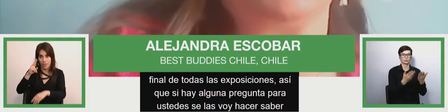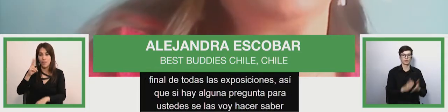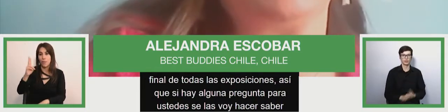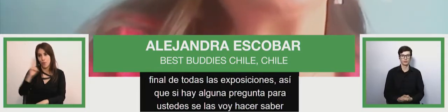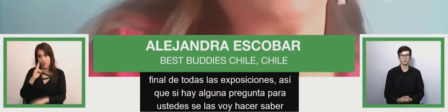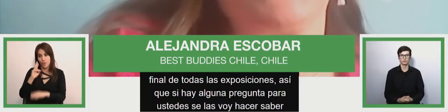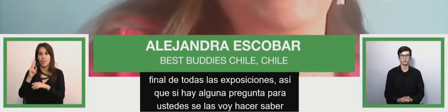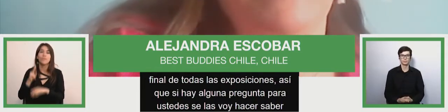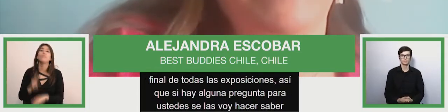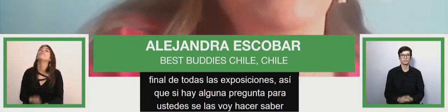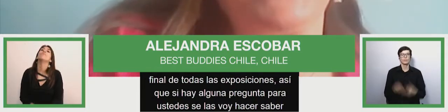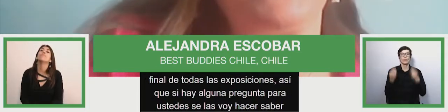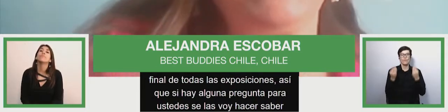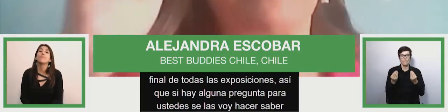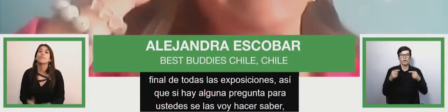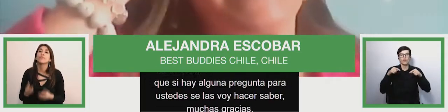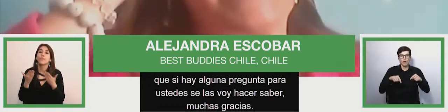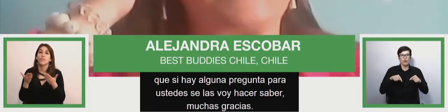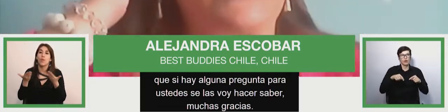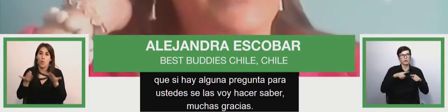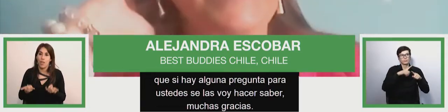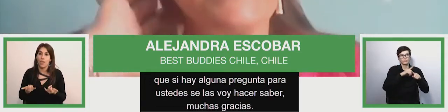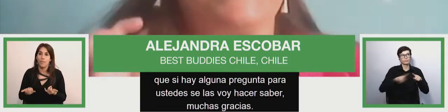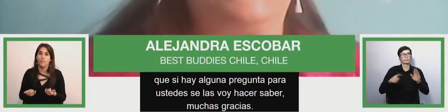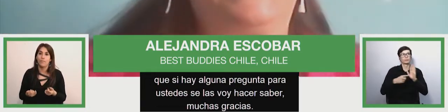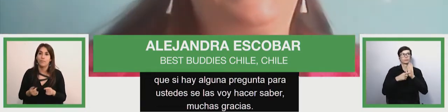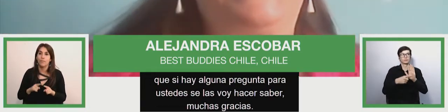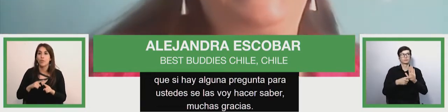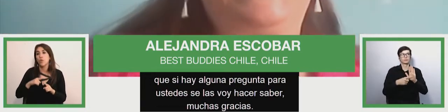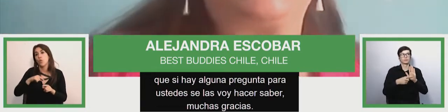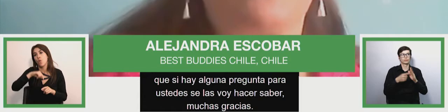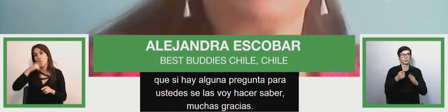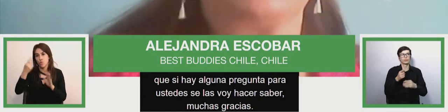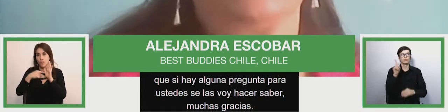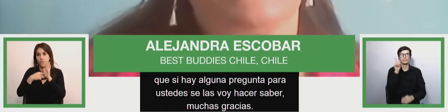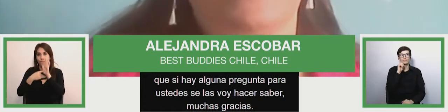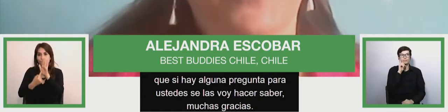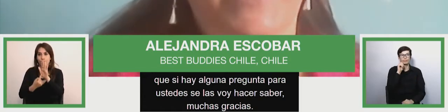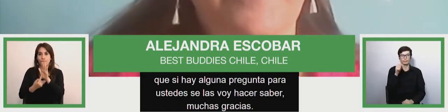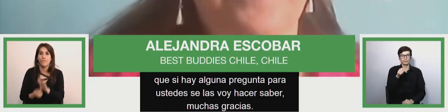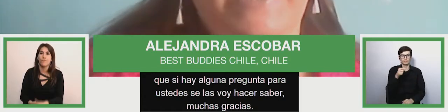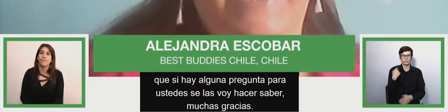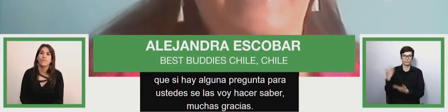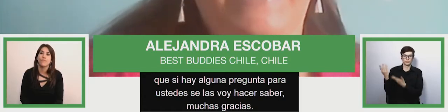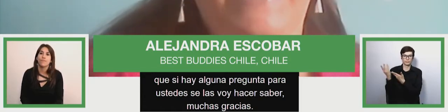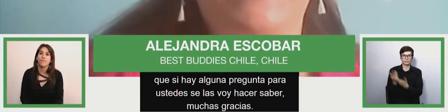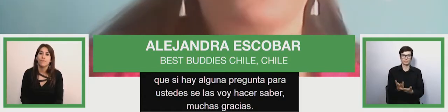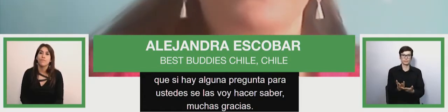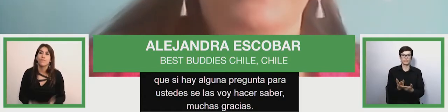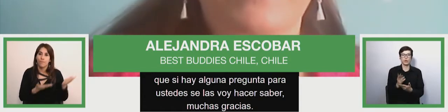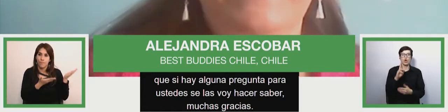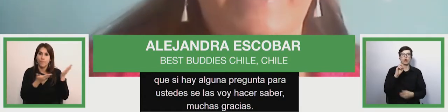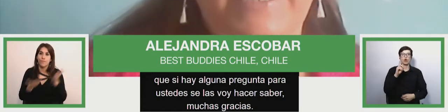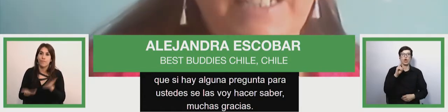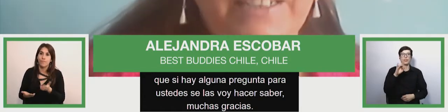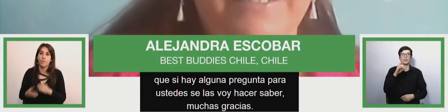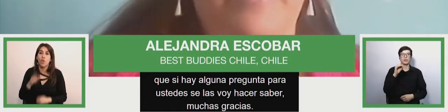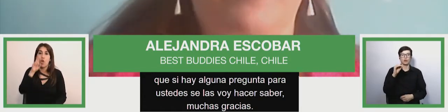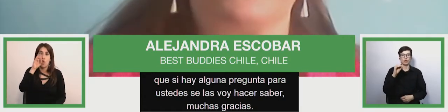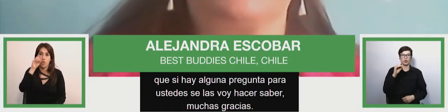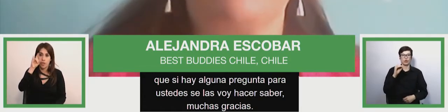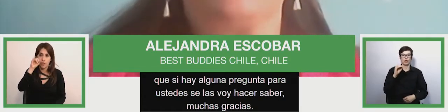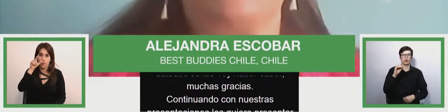Bueno, continuando con nuestras presentaciones, les quiero presentar ahora a Rodrigo Iriani,